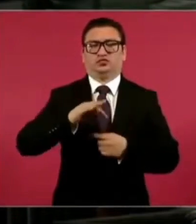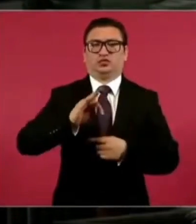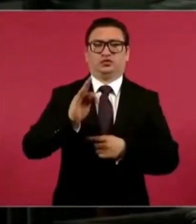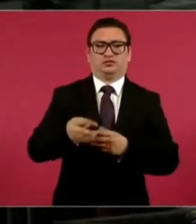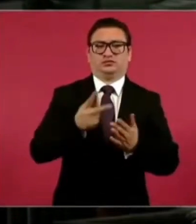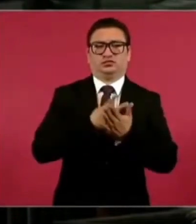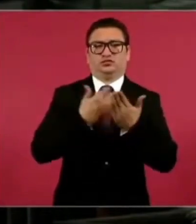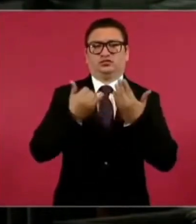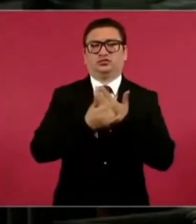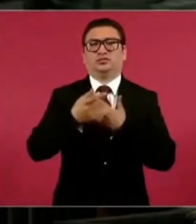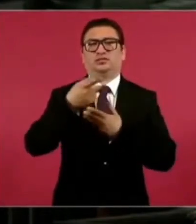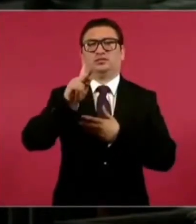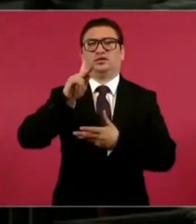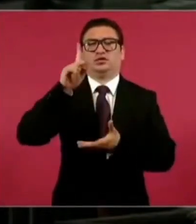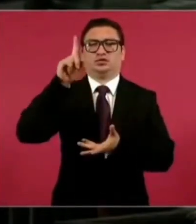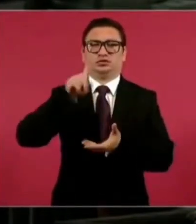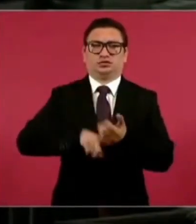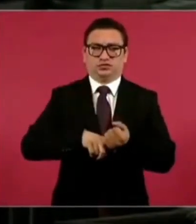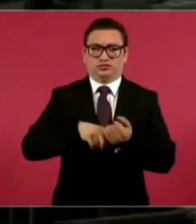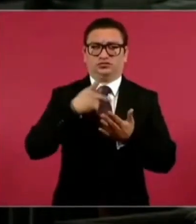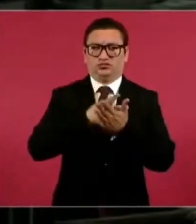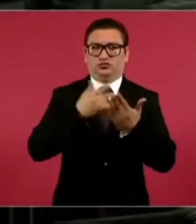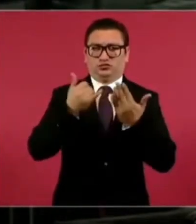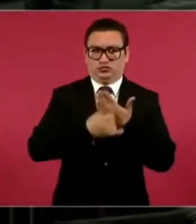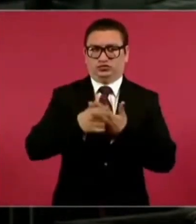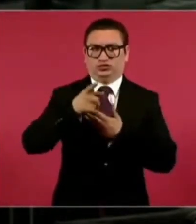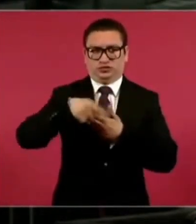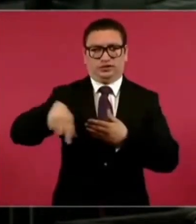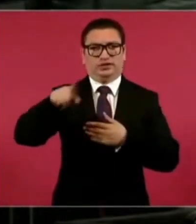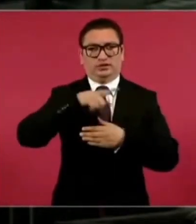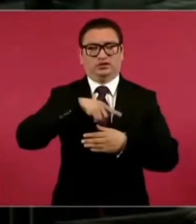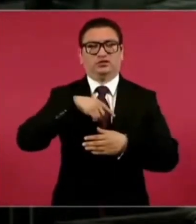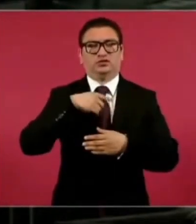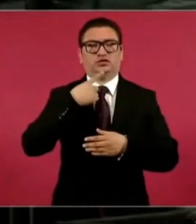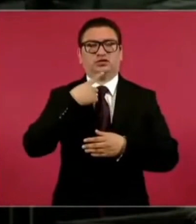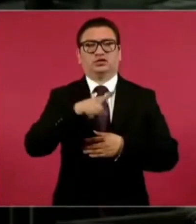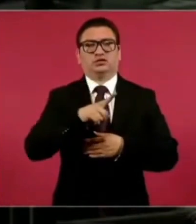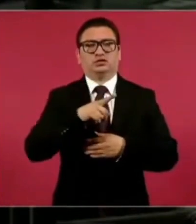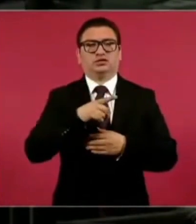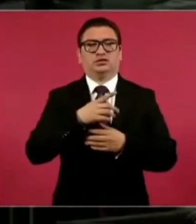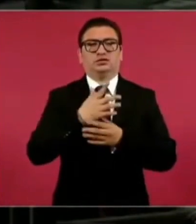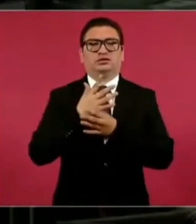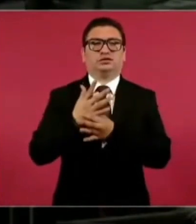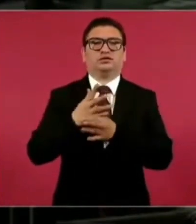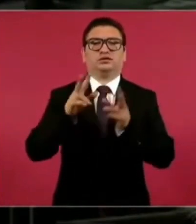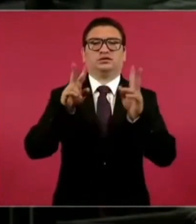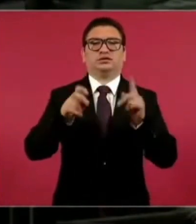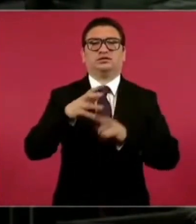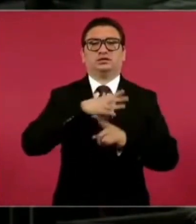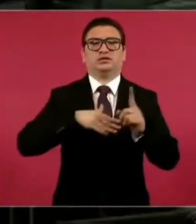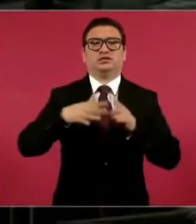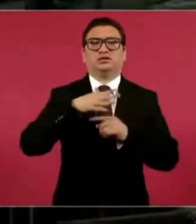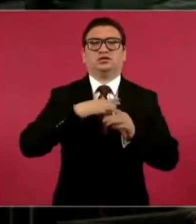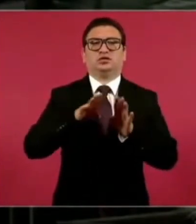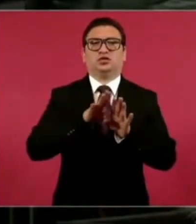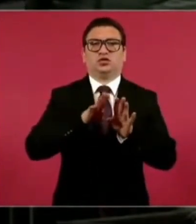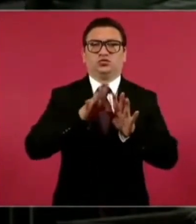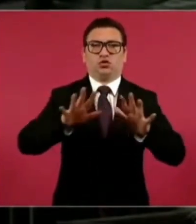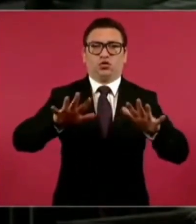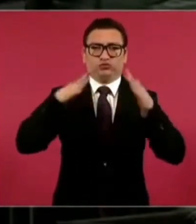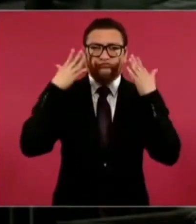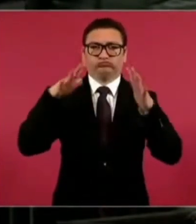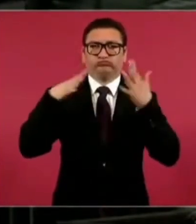el proyecto, pero también al interior del propio proyecto de quienes han salido en torno a lo que mencionan de hacer de manera acelerada los